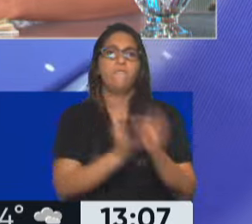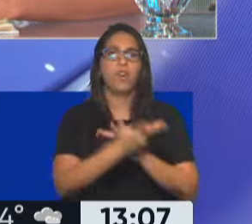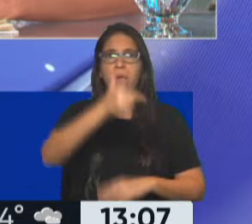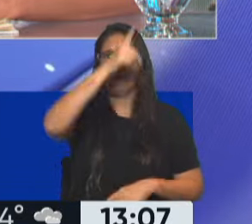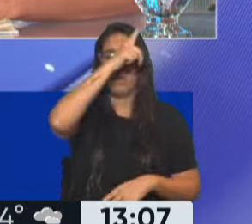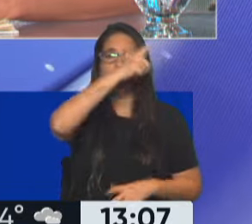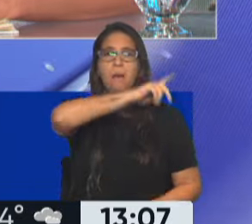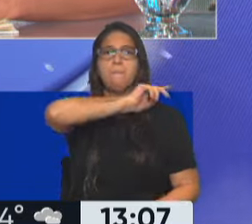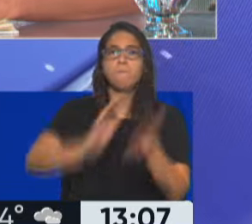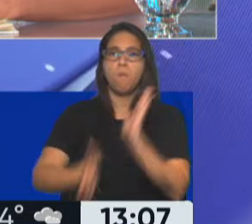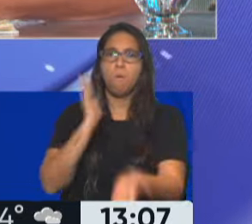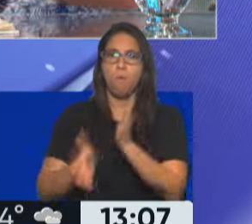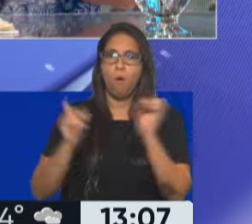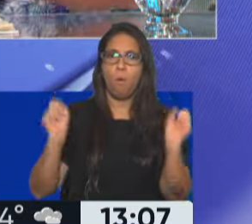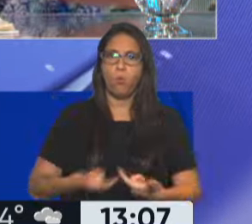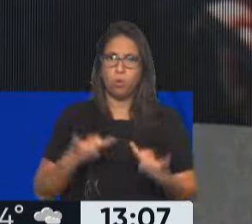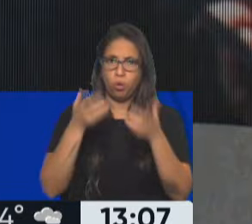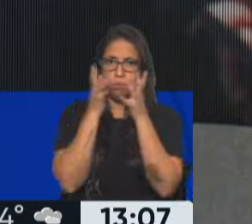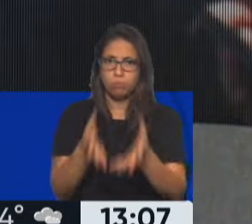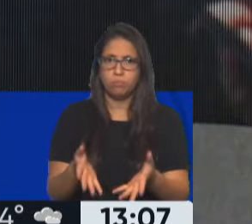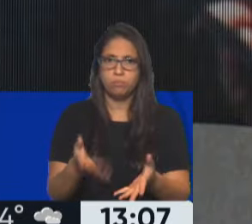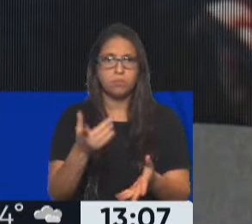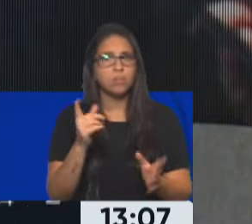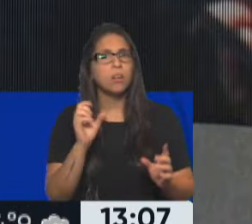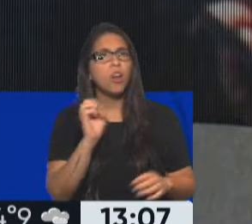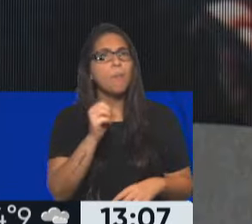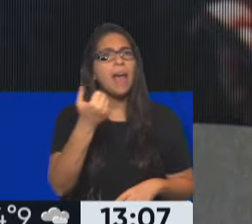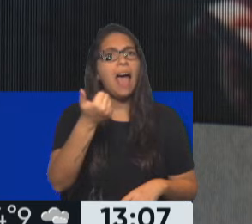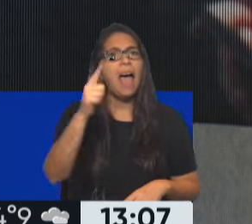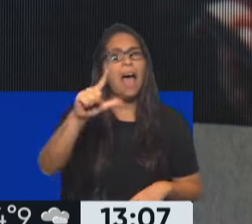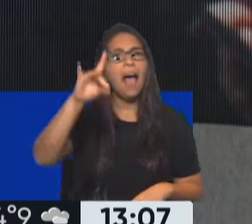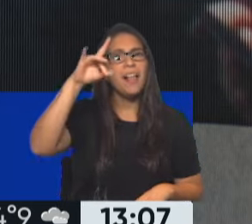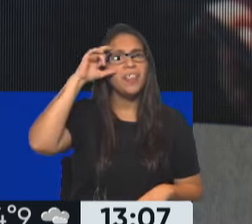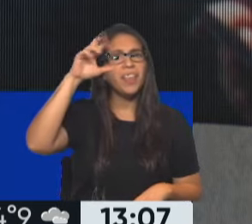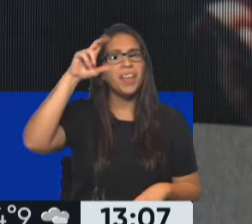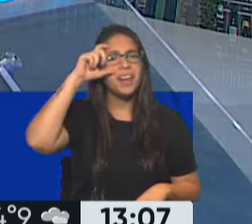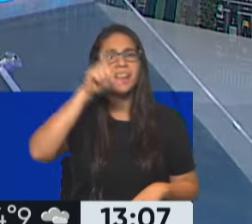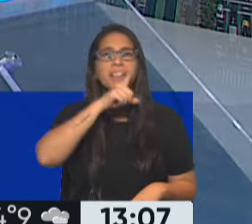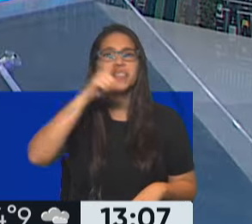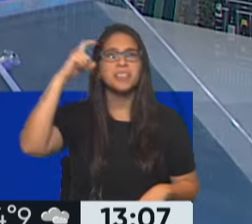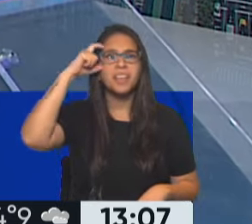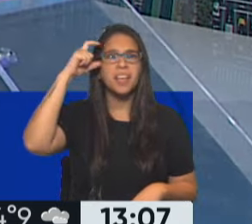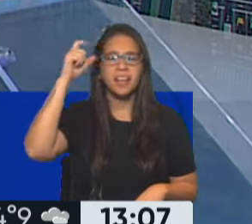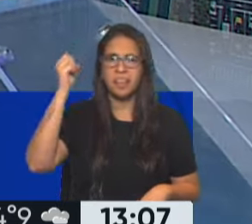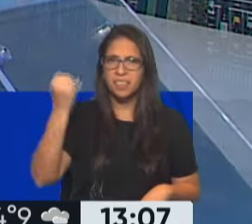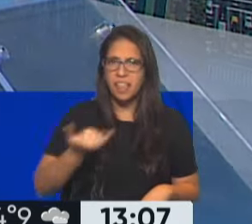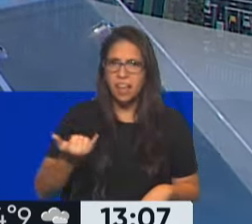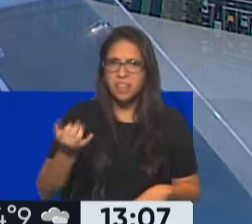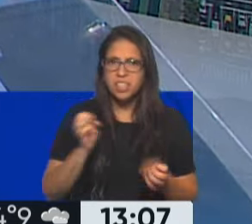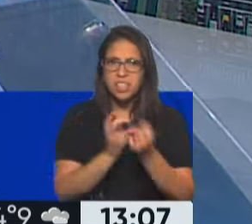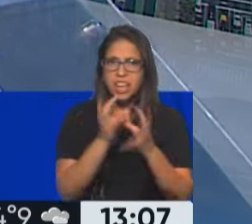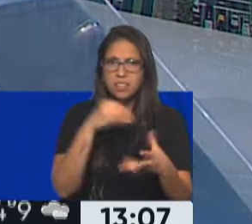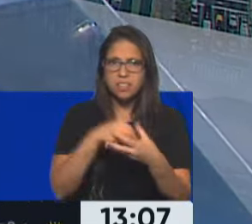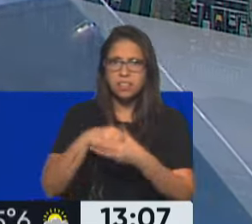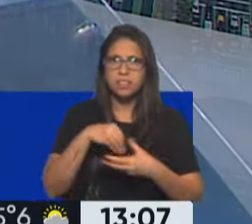parte de las fuerzas de seguridad. Hay un nombre se repite, el de Alderete, ¿no?, en diferentes chats. Sí, eso es lo que